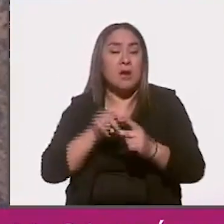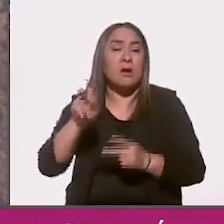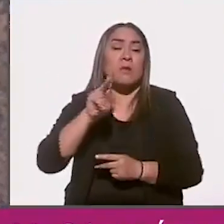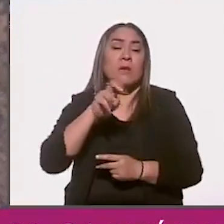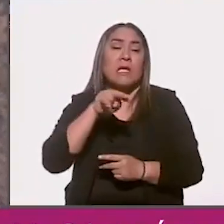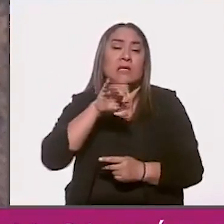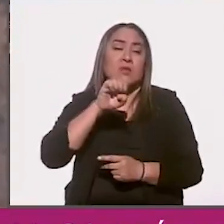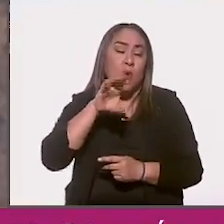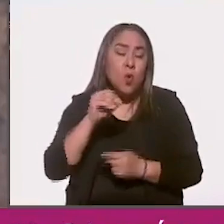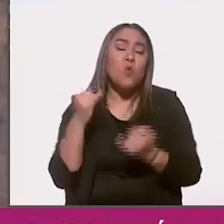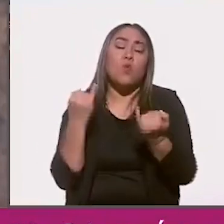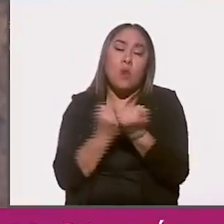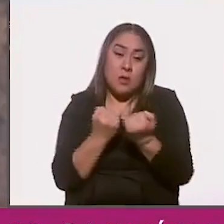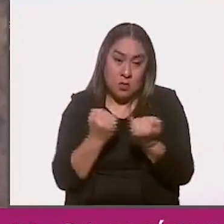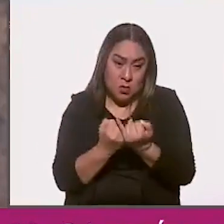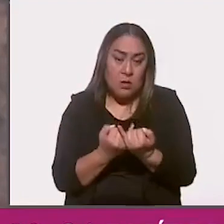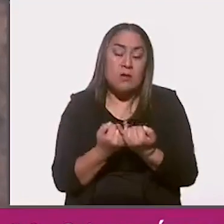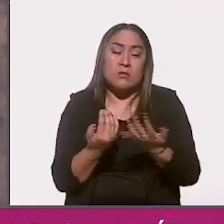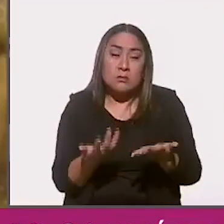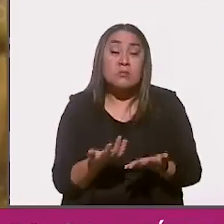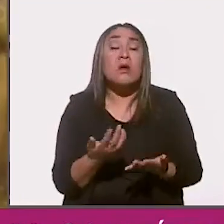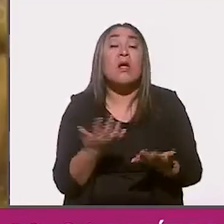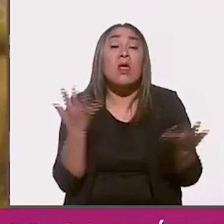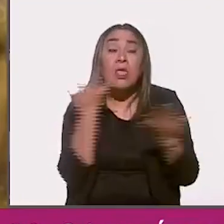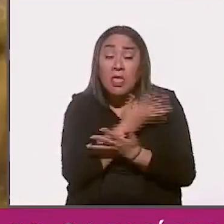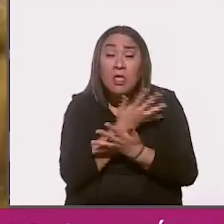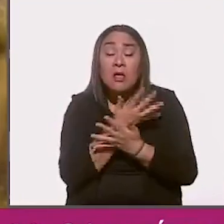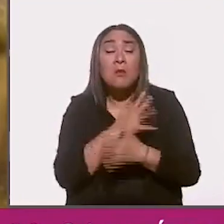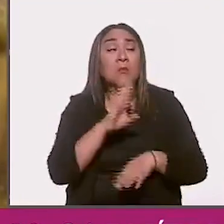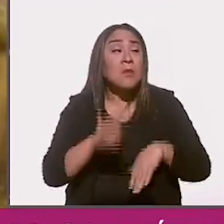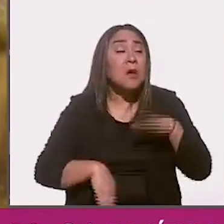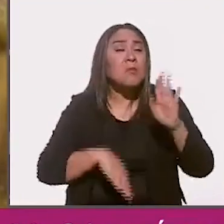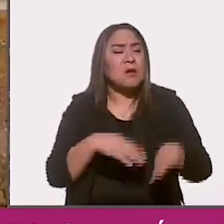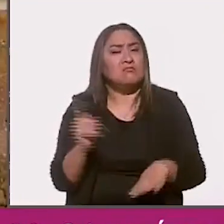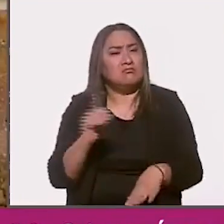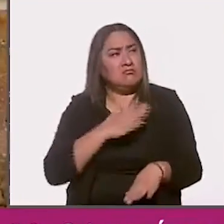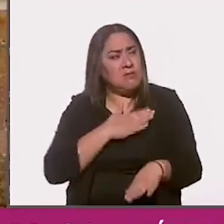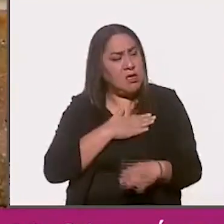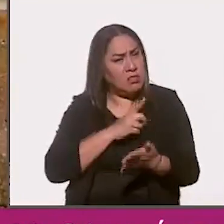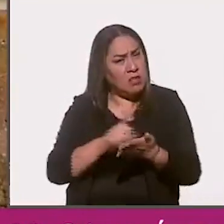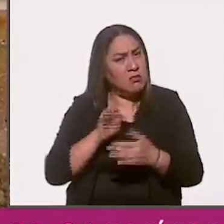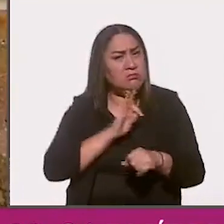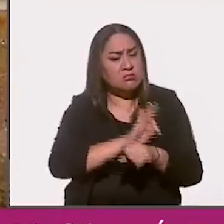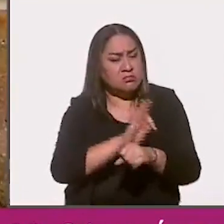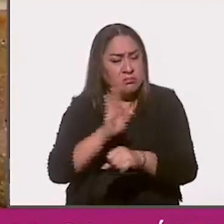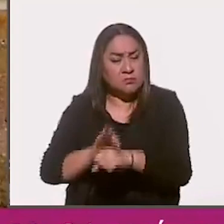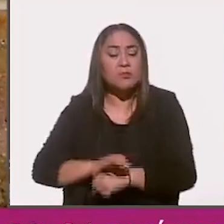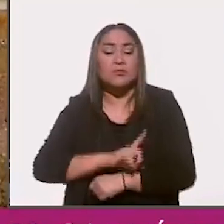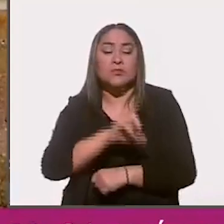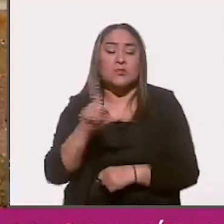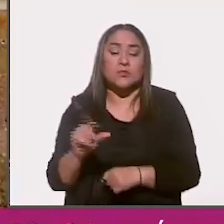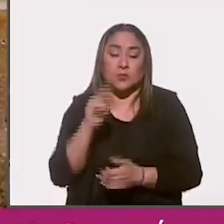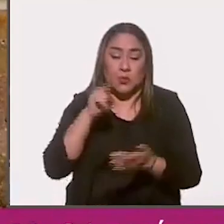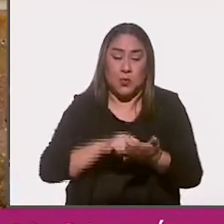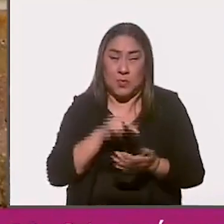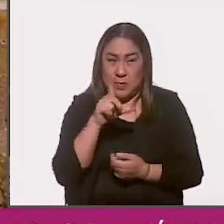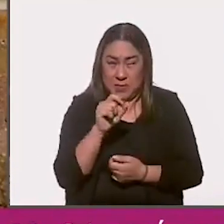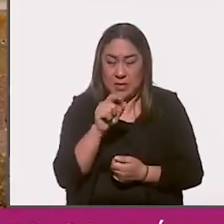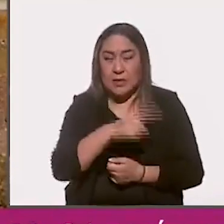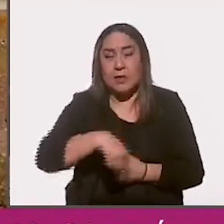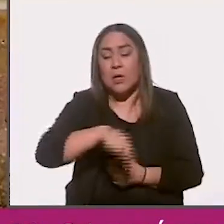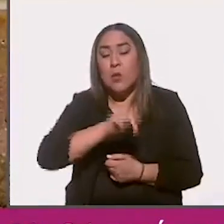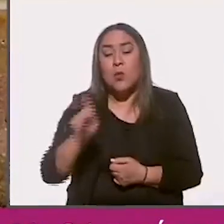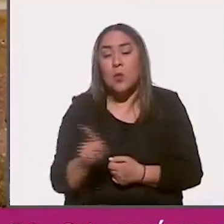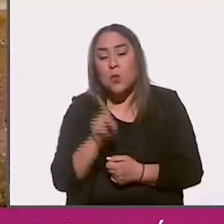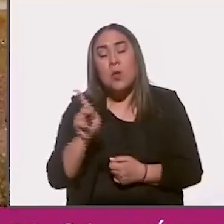comisariado del ejido. Nos ha costado vida, ¿no? Defendiendo nuestro derecho. En el año 2020, los ejidatarios